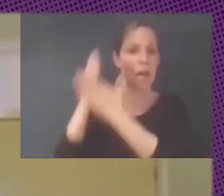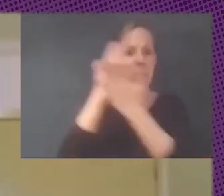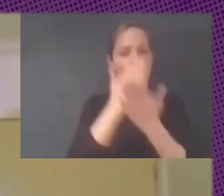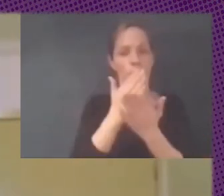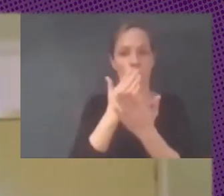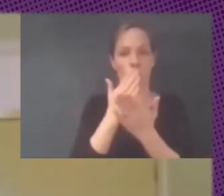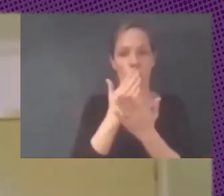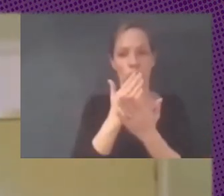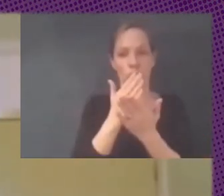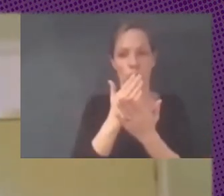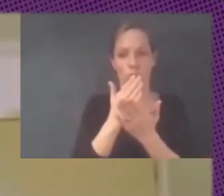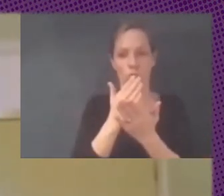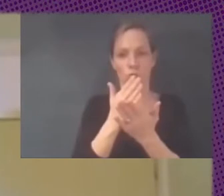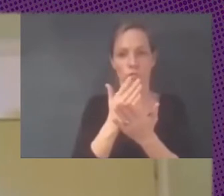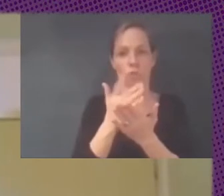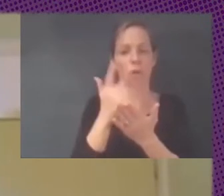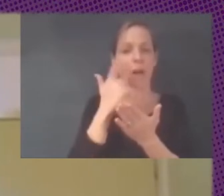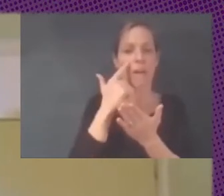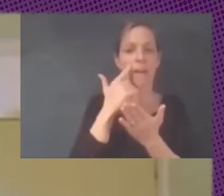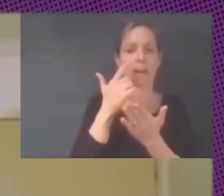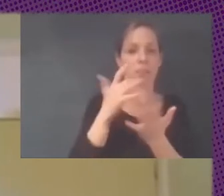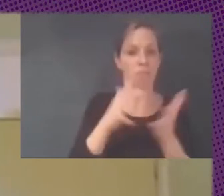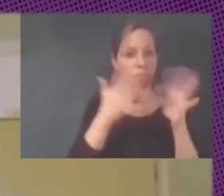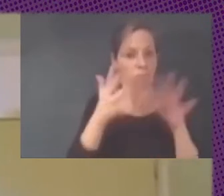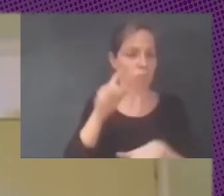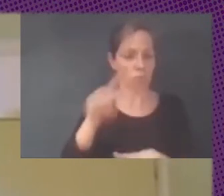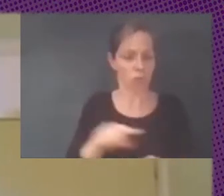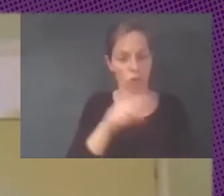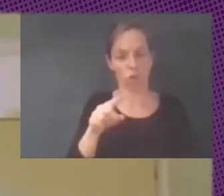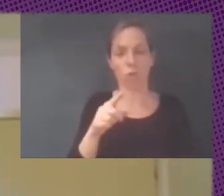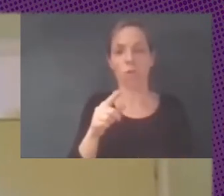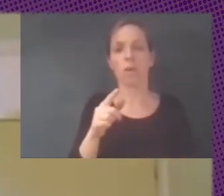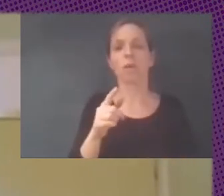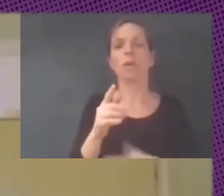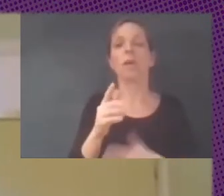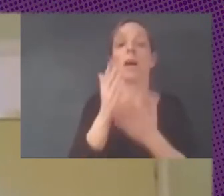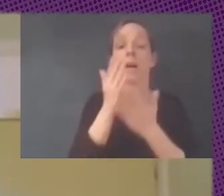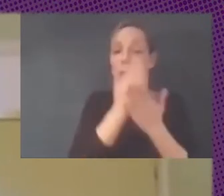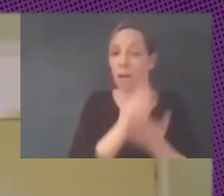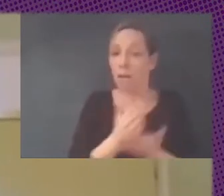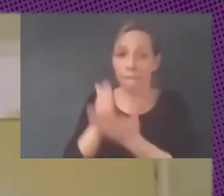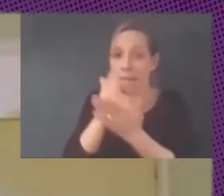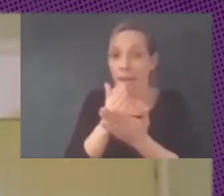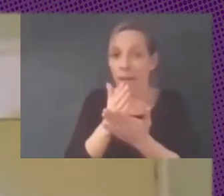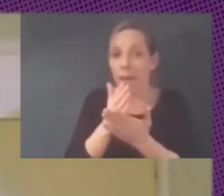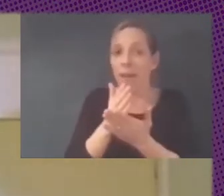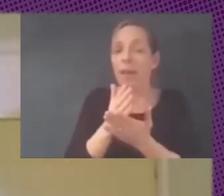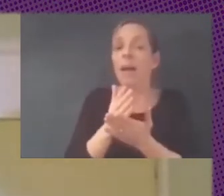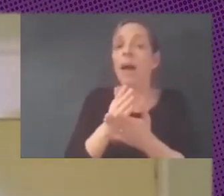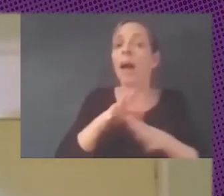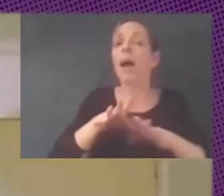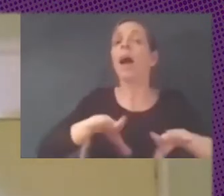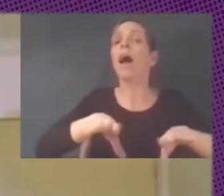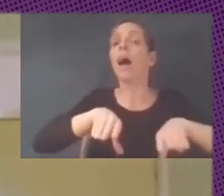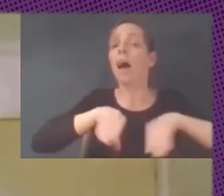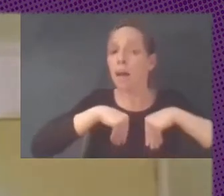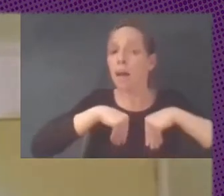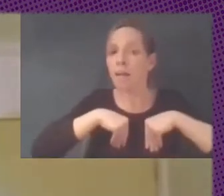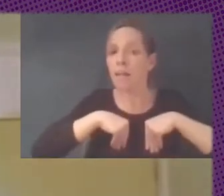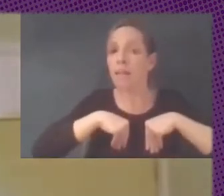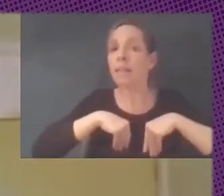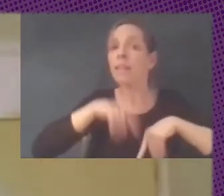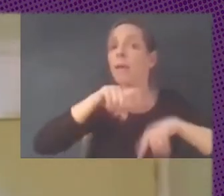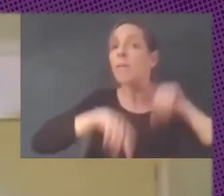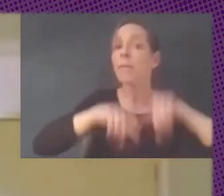adopción el gobierno y la adopción no dependía de la dificultad